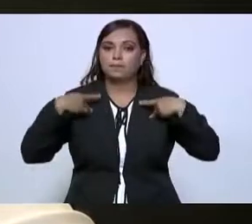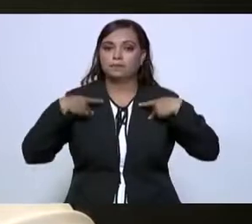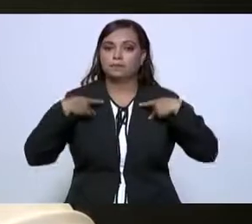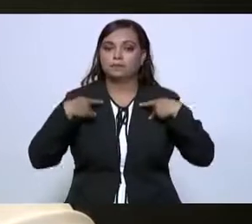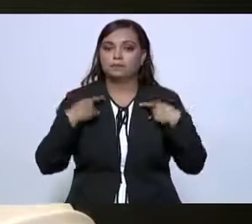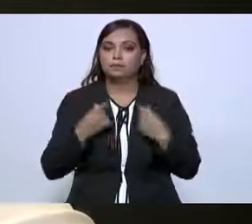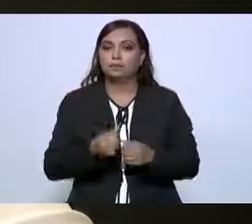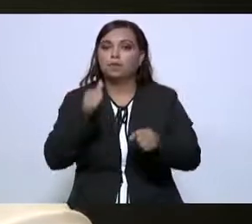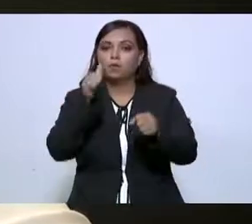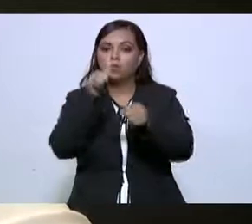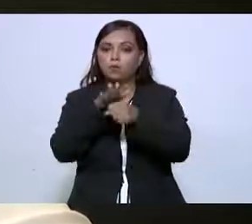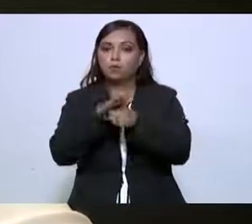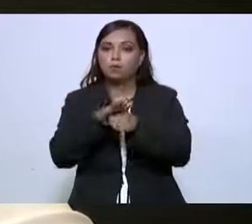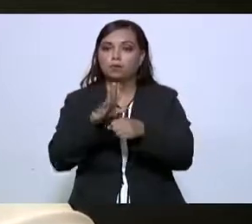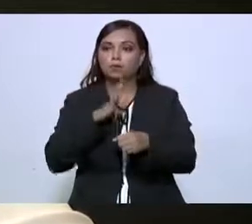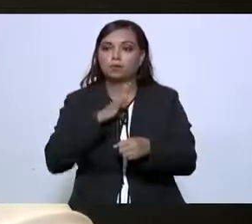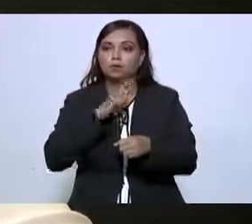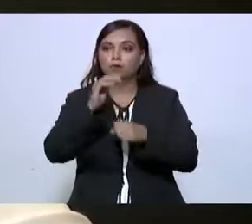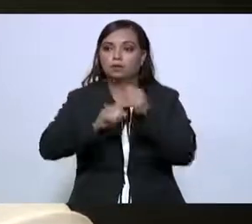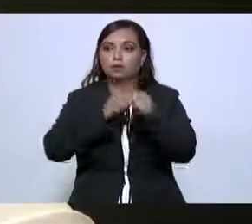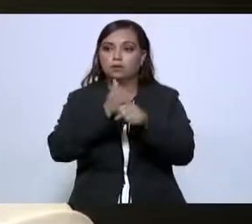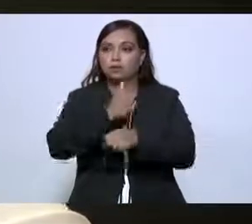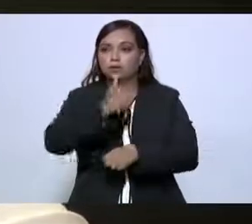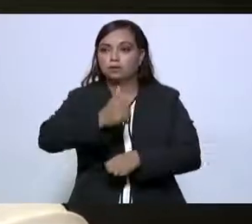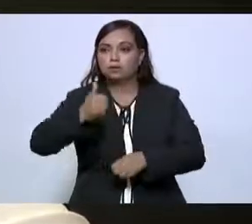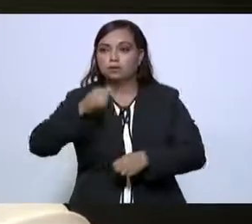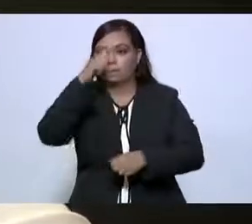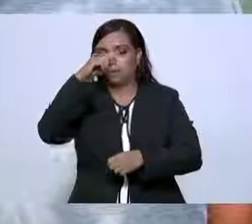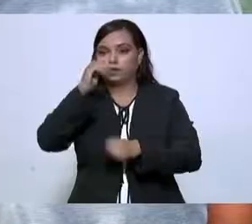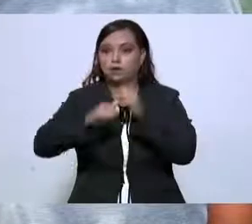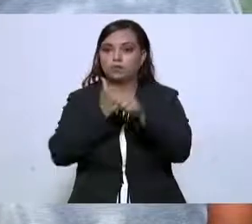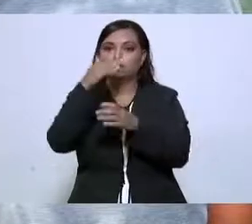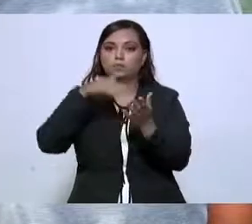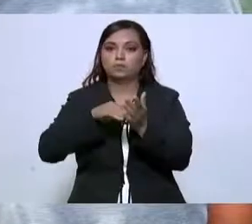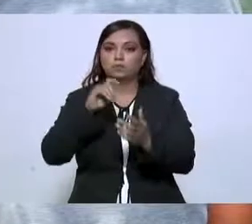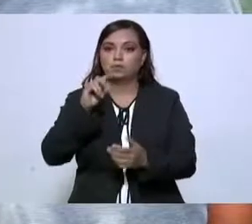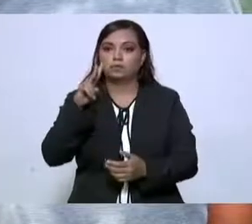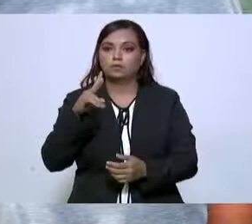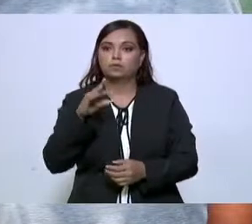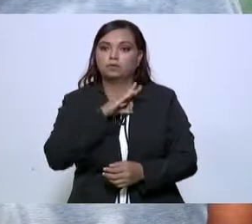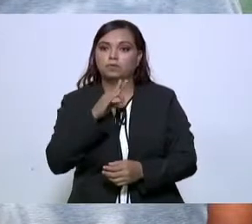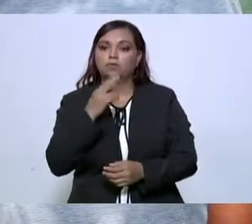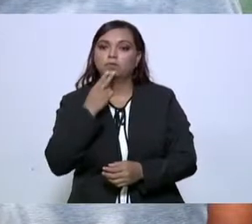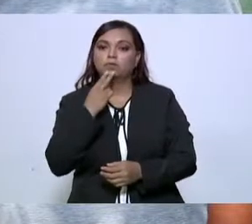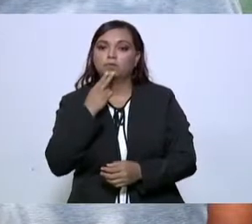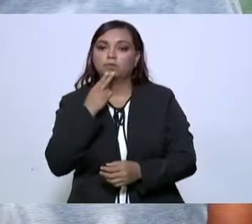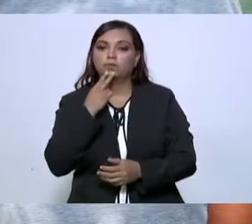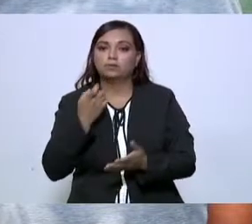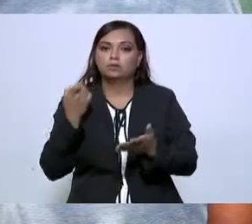de los cuales anualmente para este ejercicio 2022 invertimos